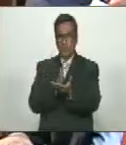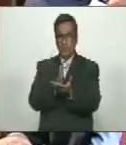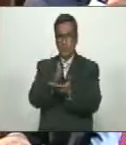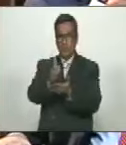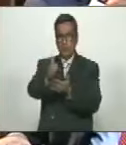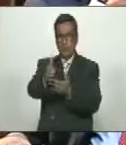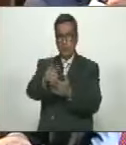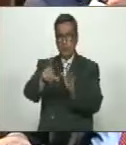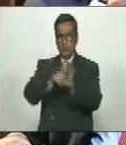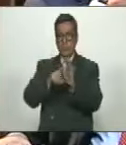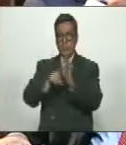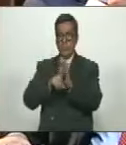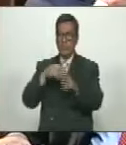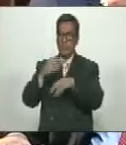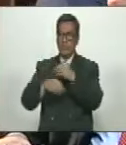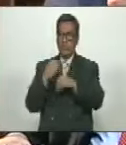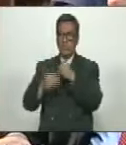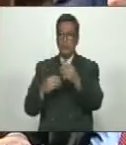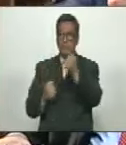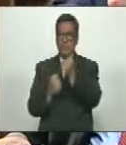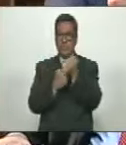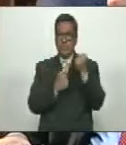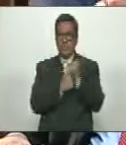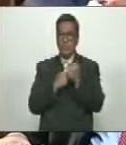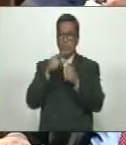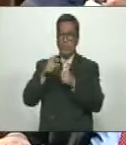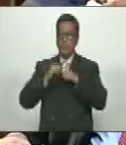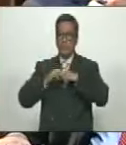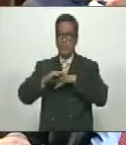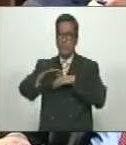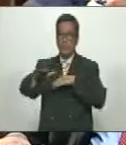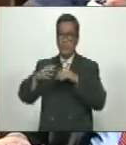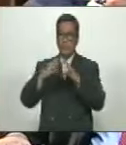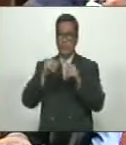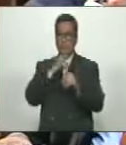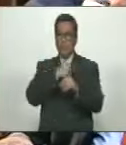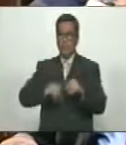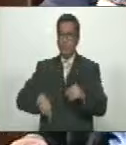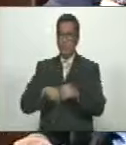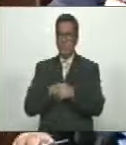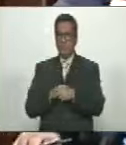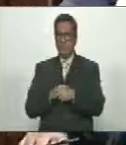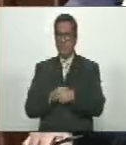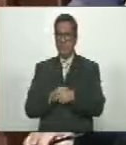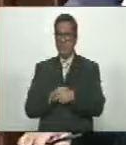que por ley corresponde apoyamos tal extensión es todo señor presidente